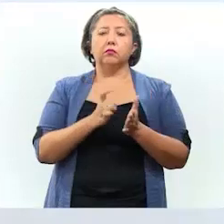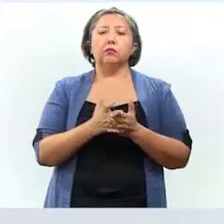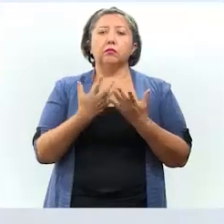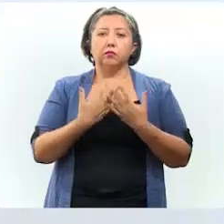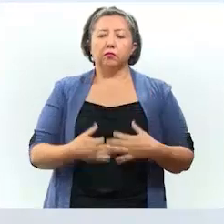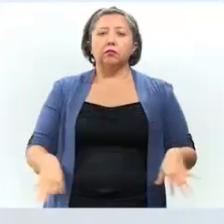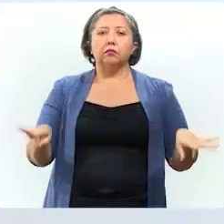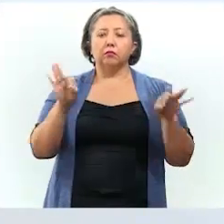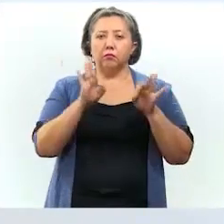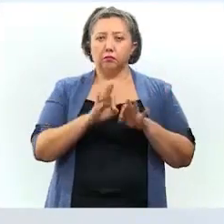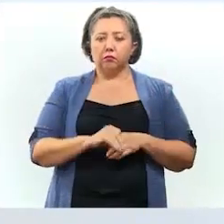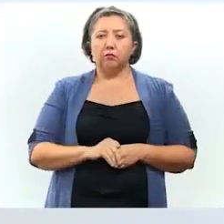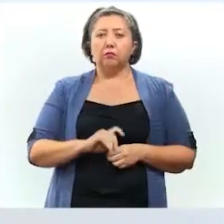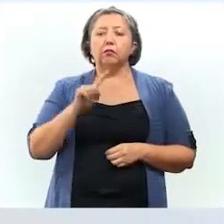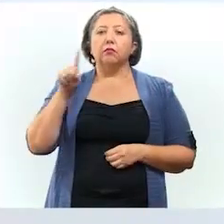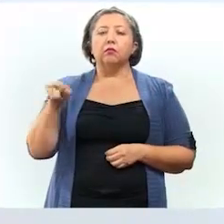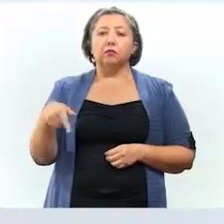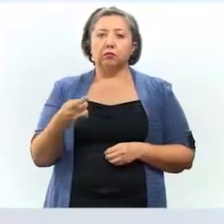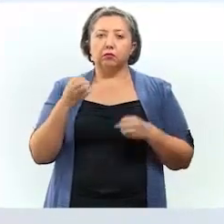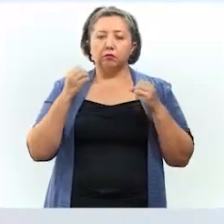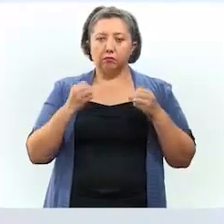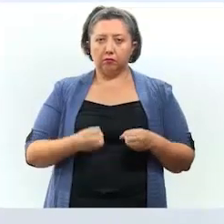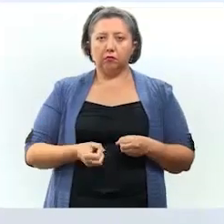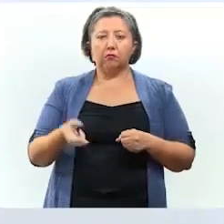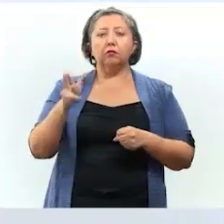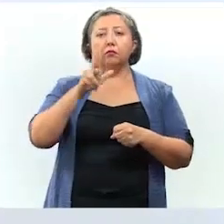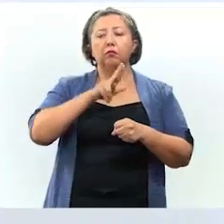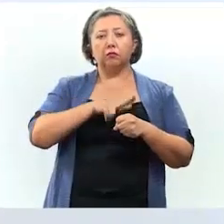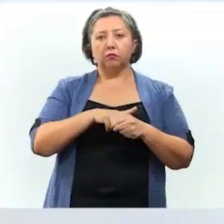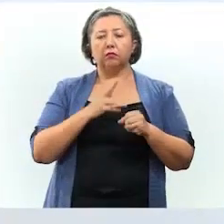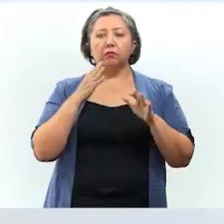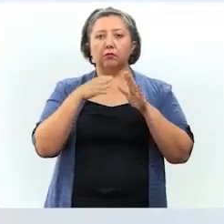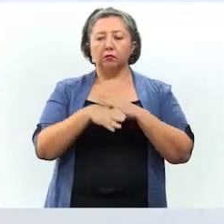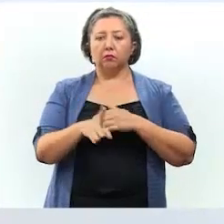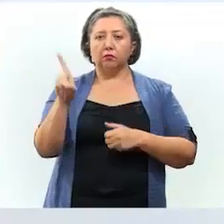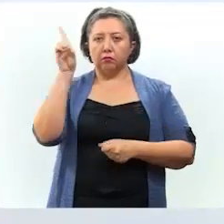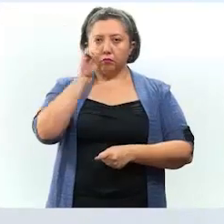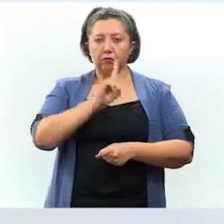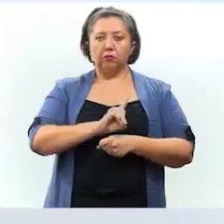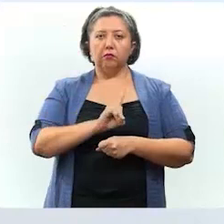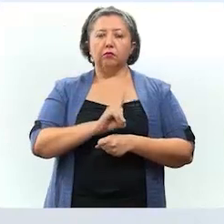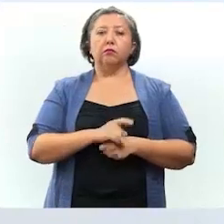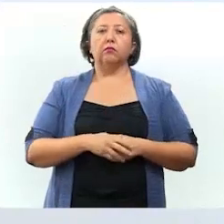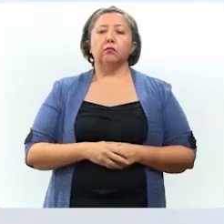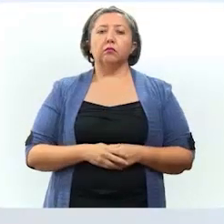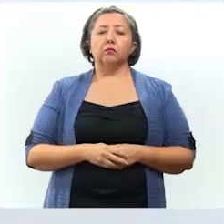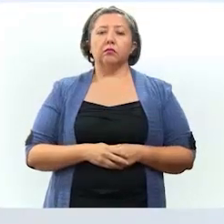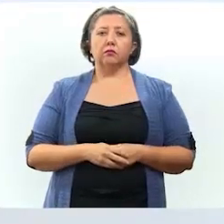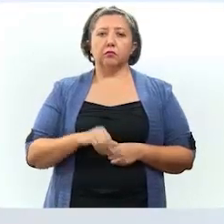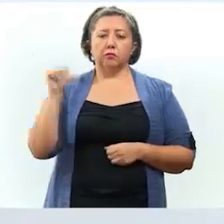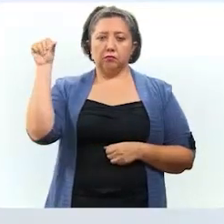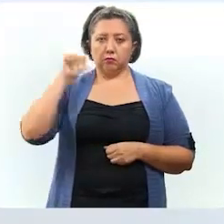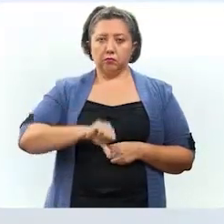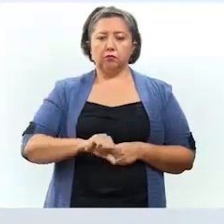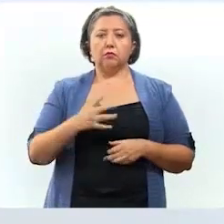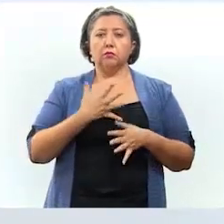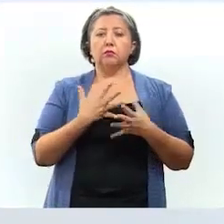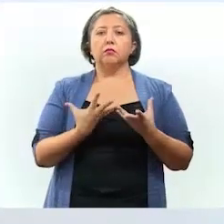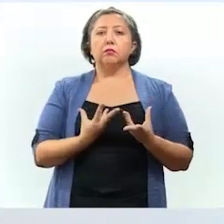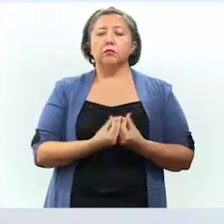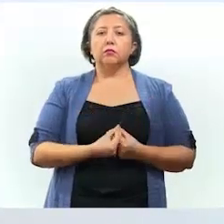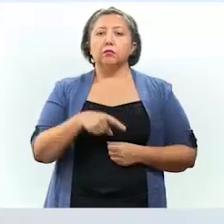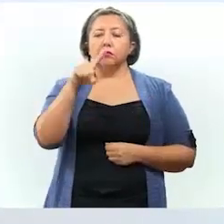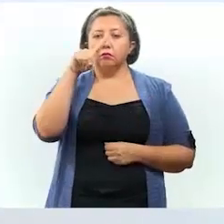reapertura económica los datos más importantes son la ocupación hospitalaria y los ingresos diarios. El día de hoy